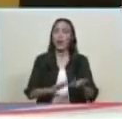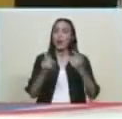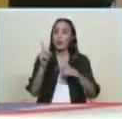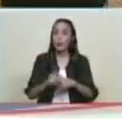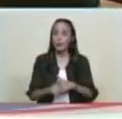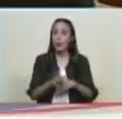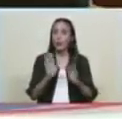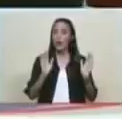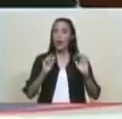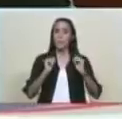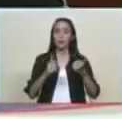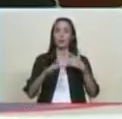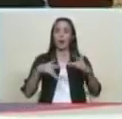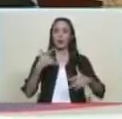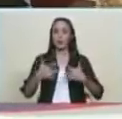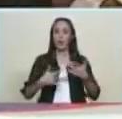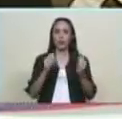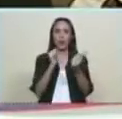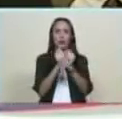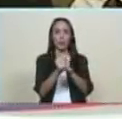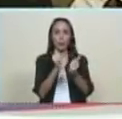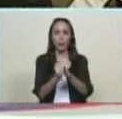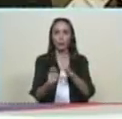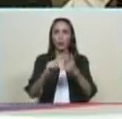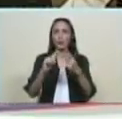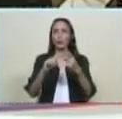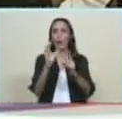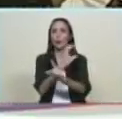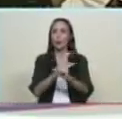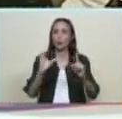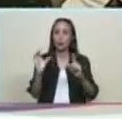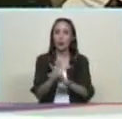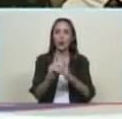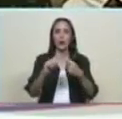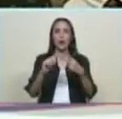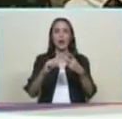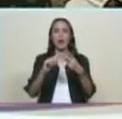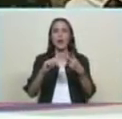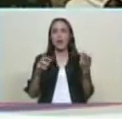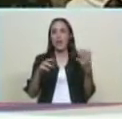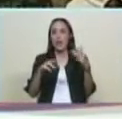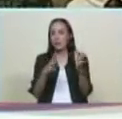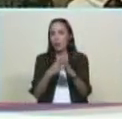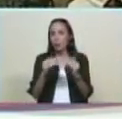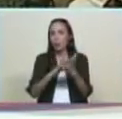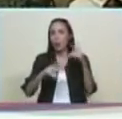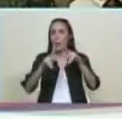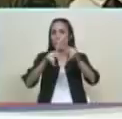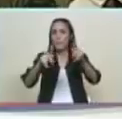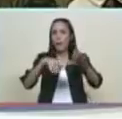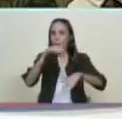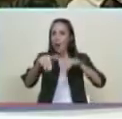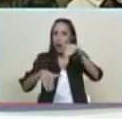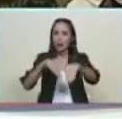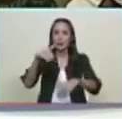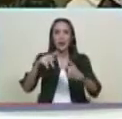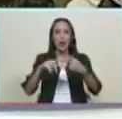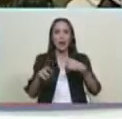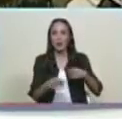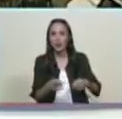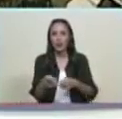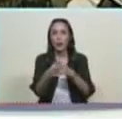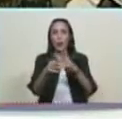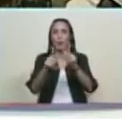festival deportivo recreativo y cultural en playa río y balneario conjuntamente con el ministerio de la juventud y deporte